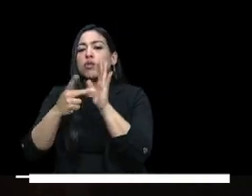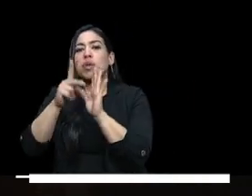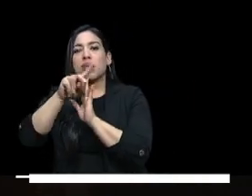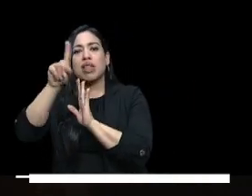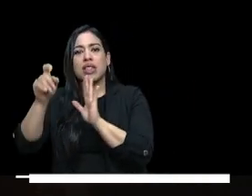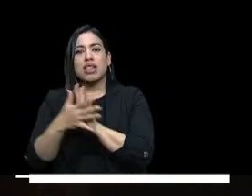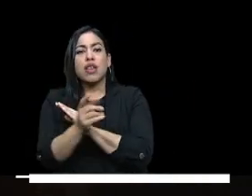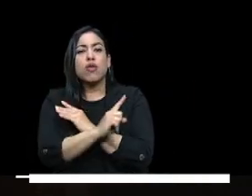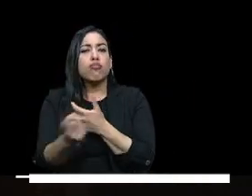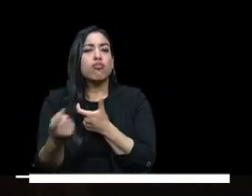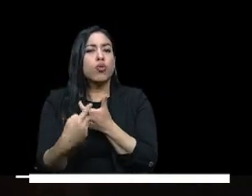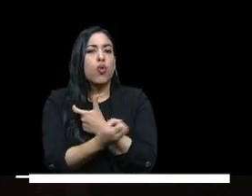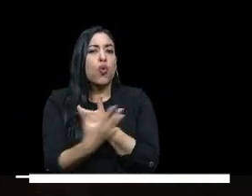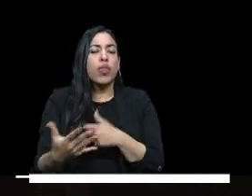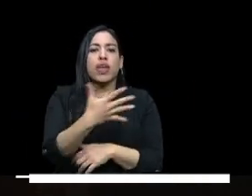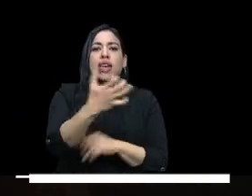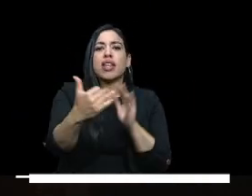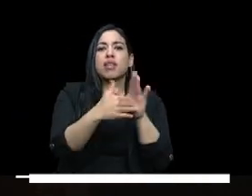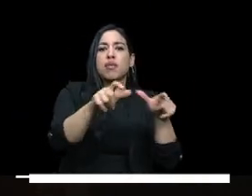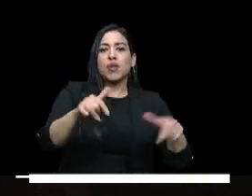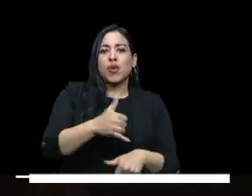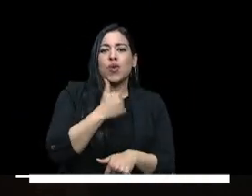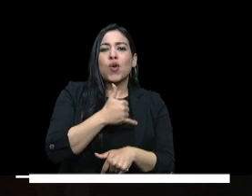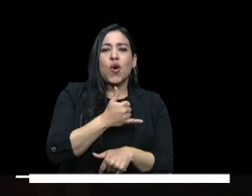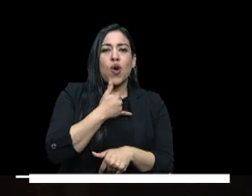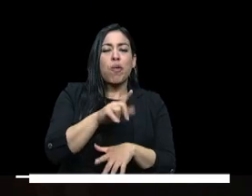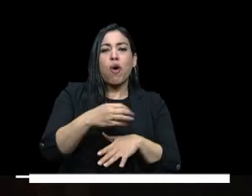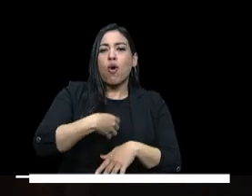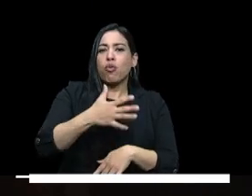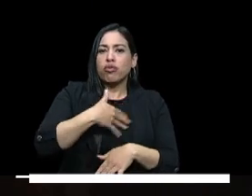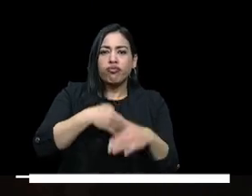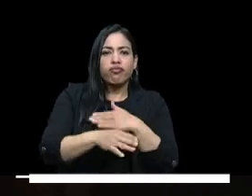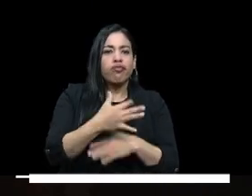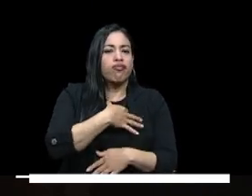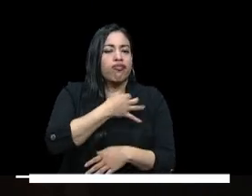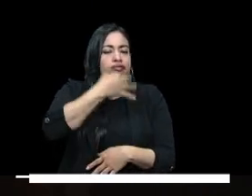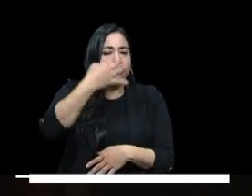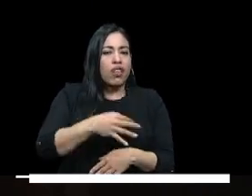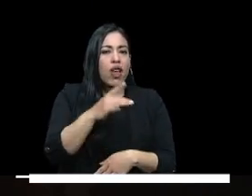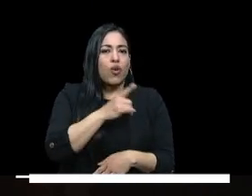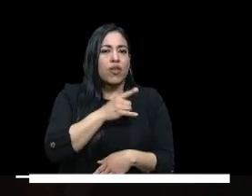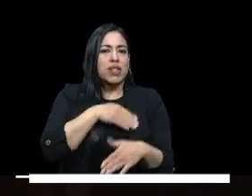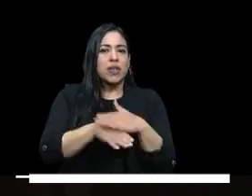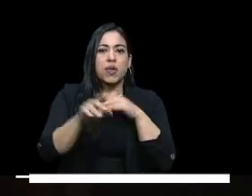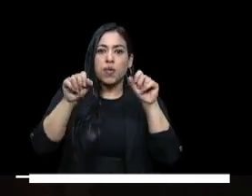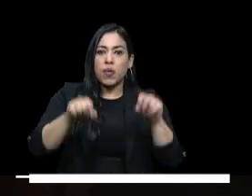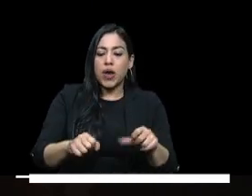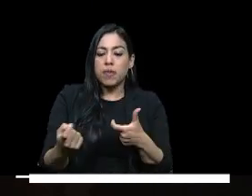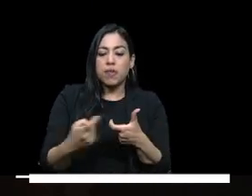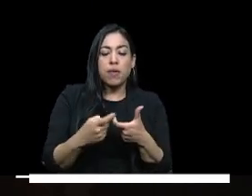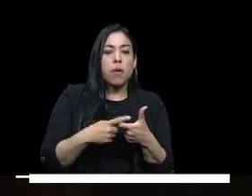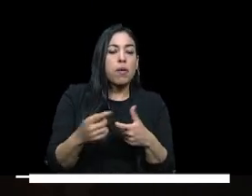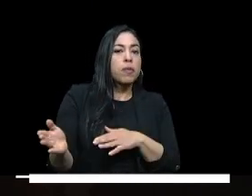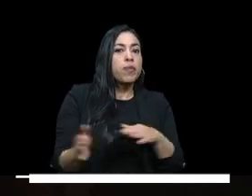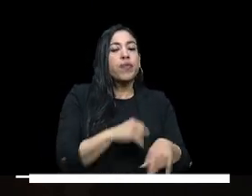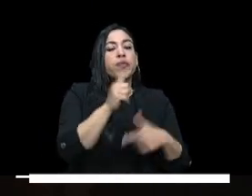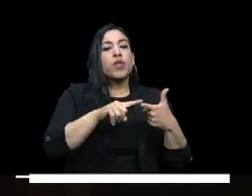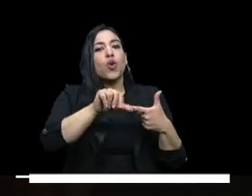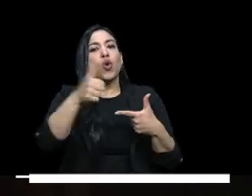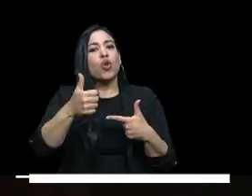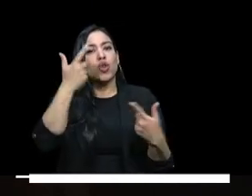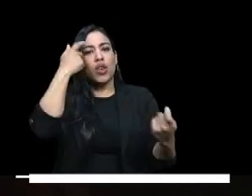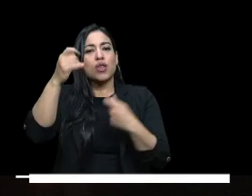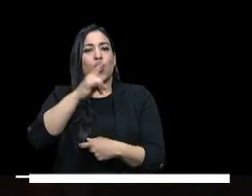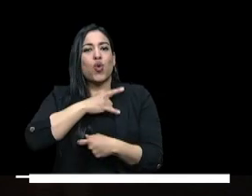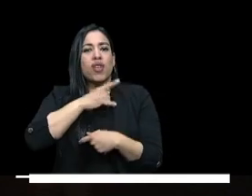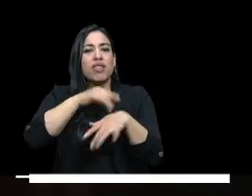500 mil jóvenes puedan acceder a oportunidades reales de acceso a educación superior lanzamos la estrategia